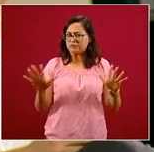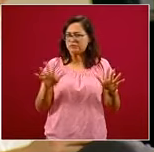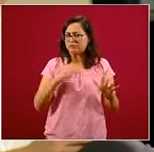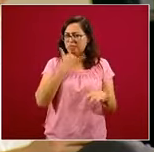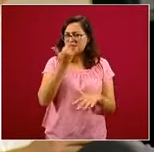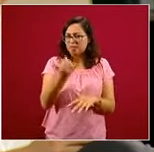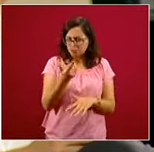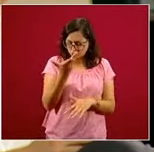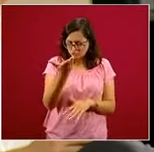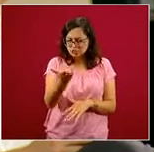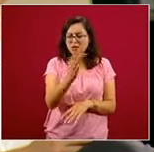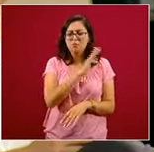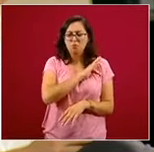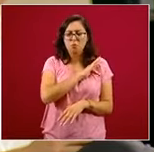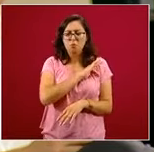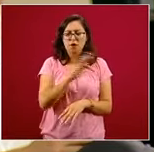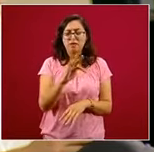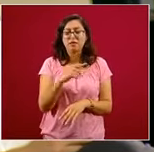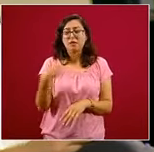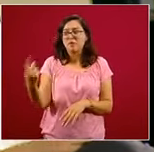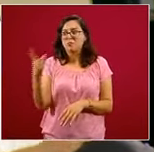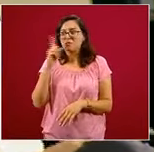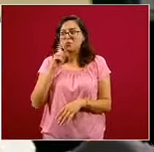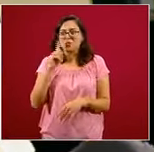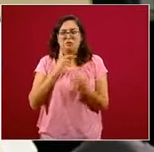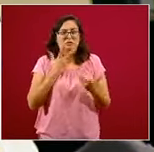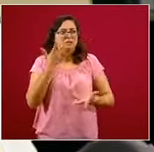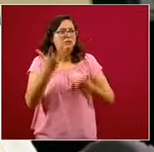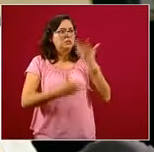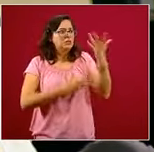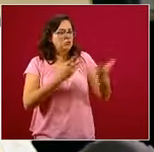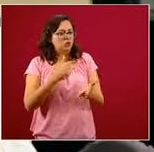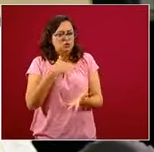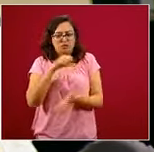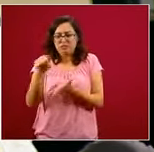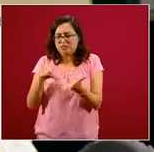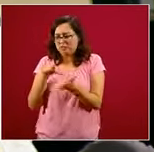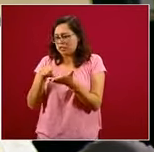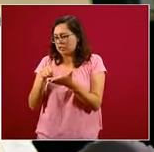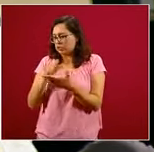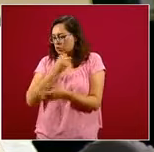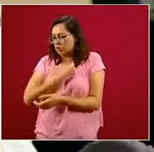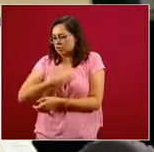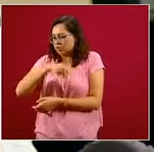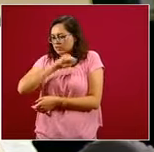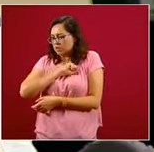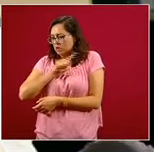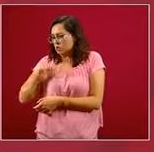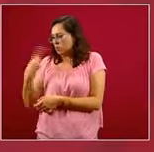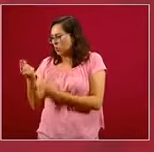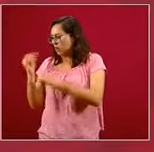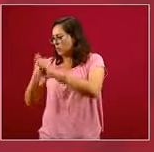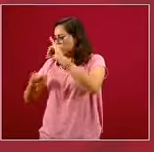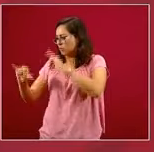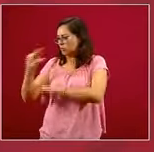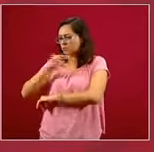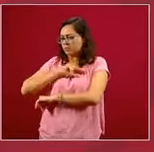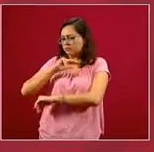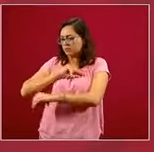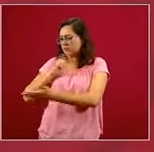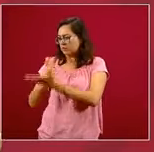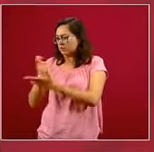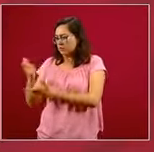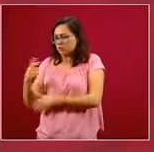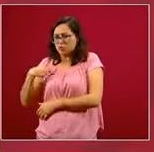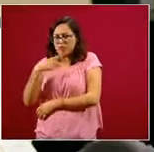adecuadamente para que ella no sabía qué hacer si iría a centro de salud o comprar la prueba y ella se le querían para poder entrar al trabajo. Entonces,